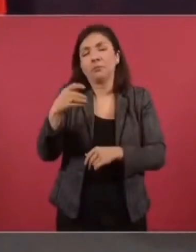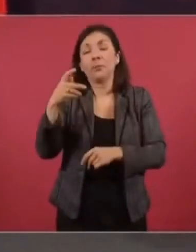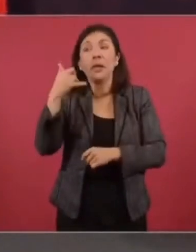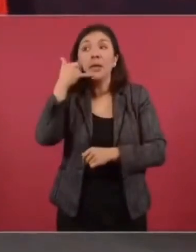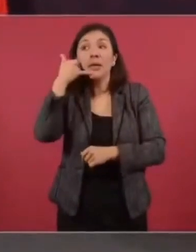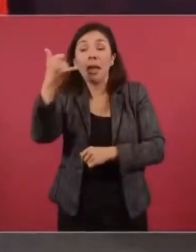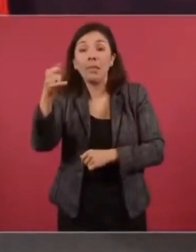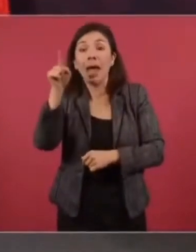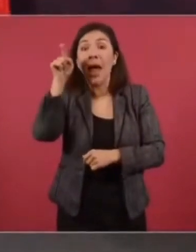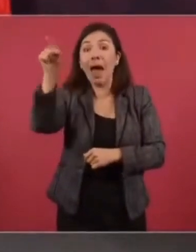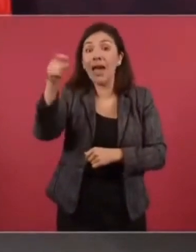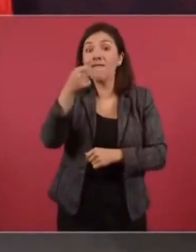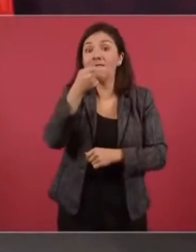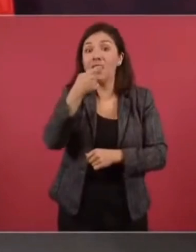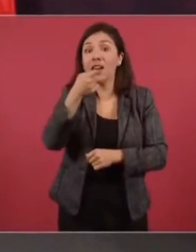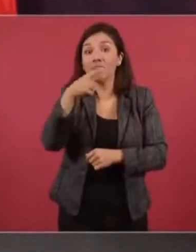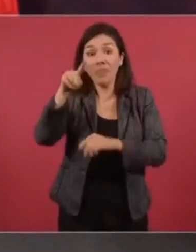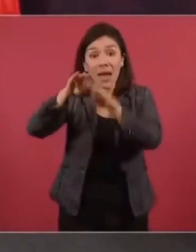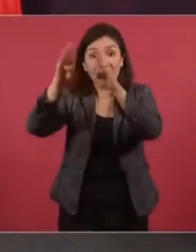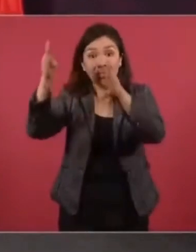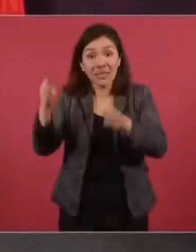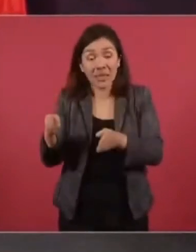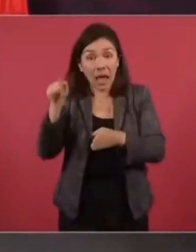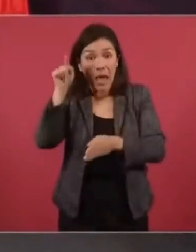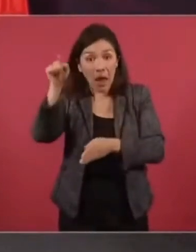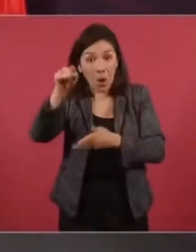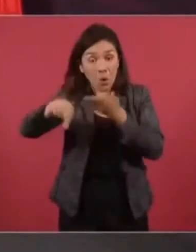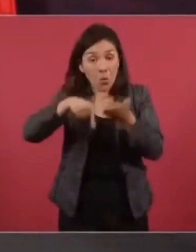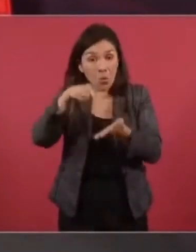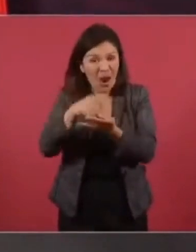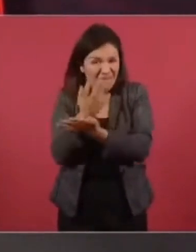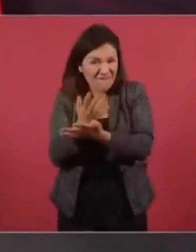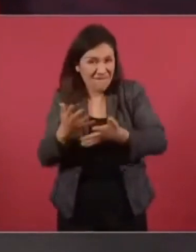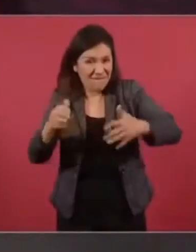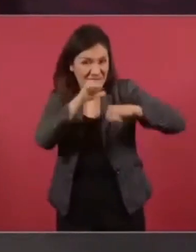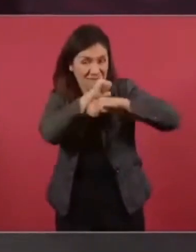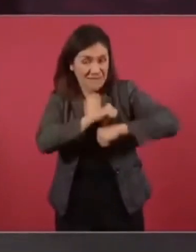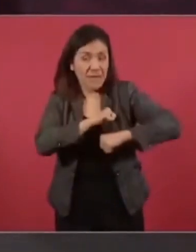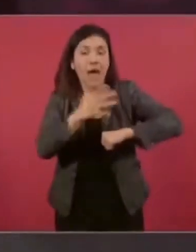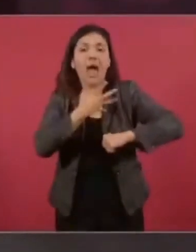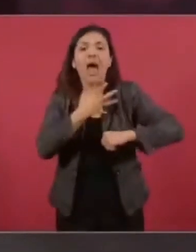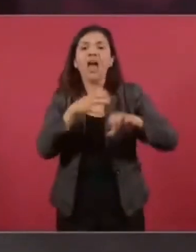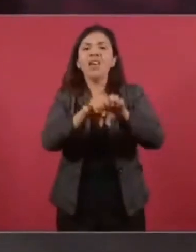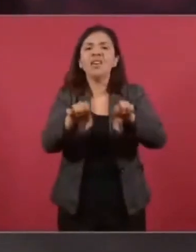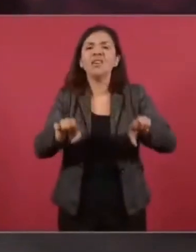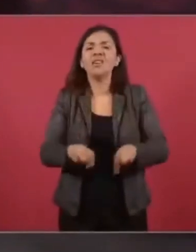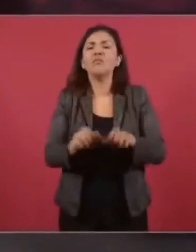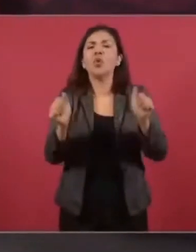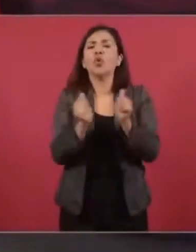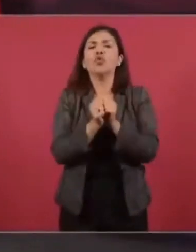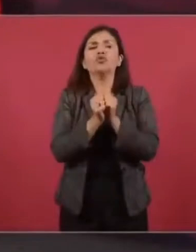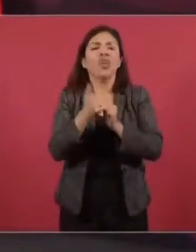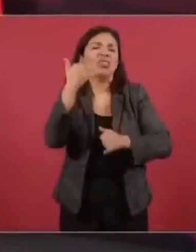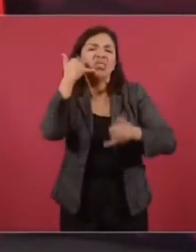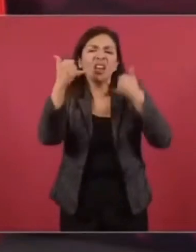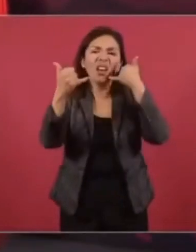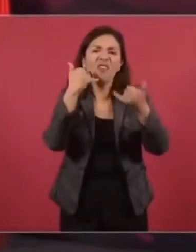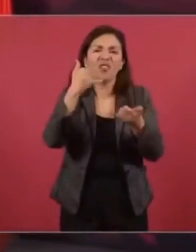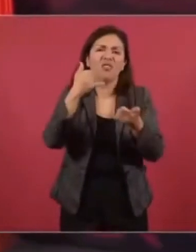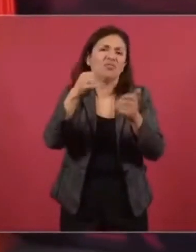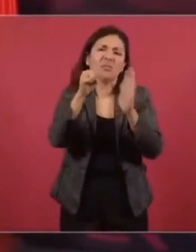En la farmacia, un equipo que tiene un sistema de telefonía